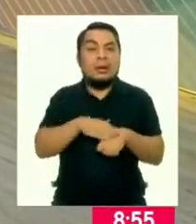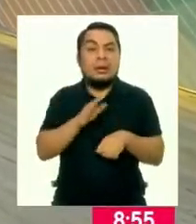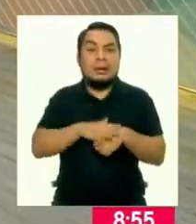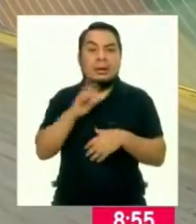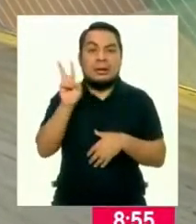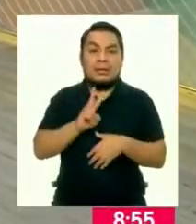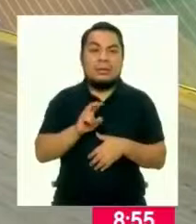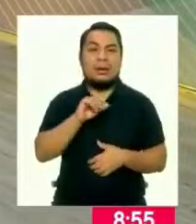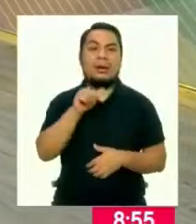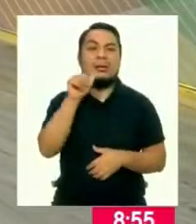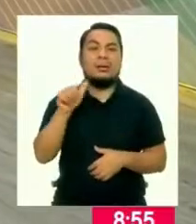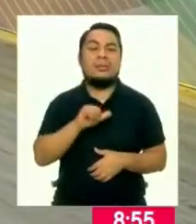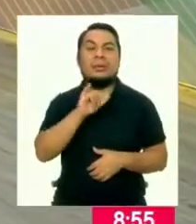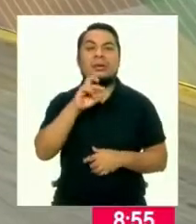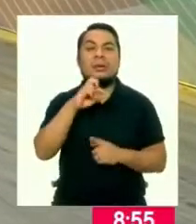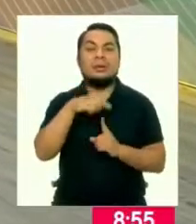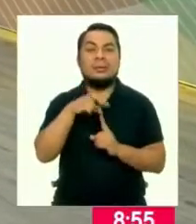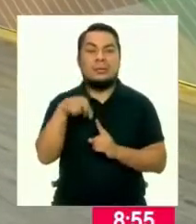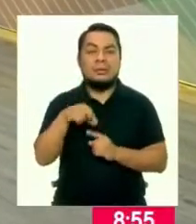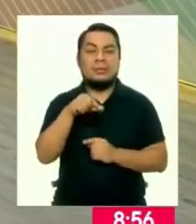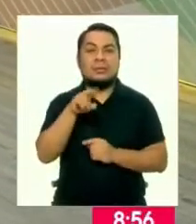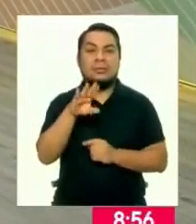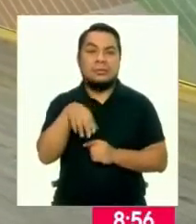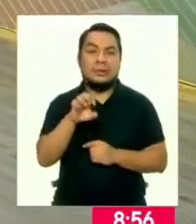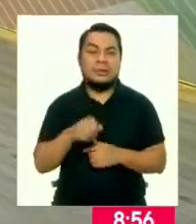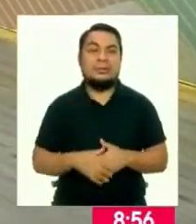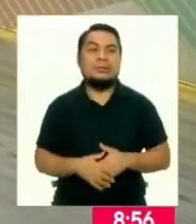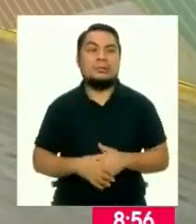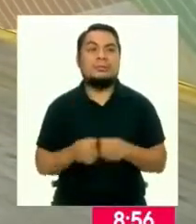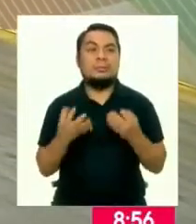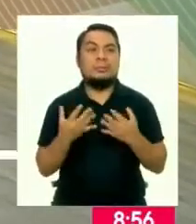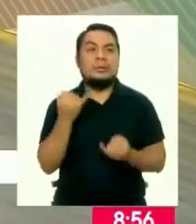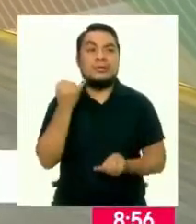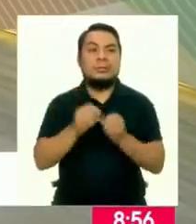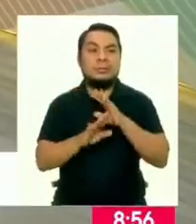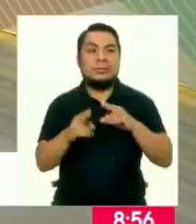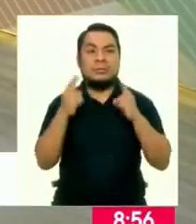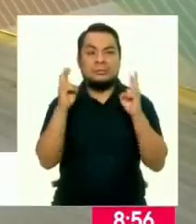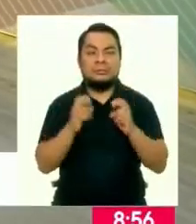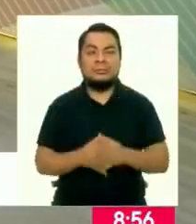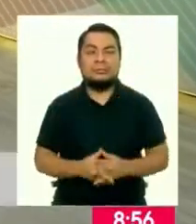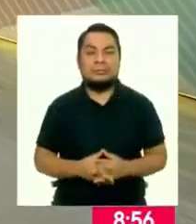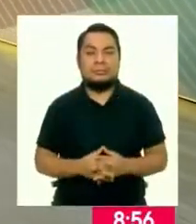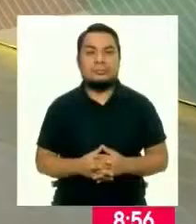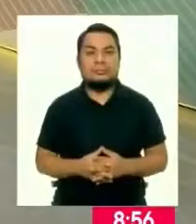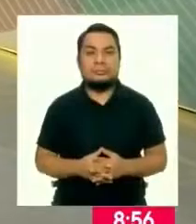.irrtp.gov.pe. Bien, hasta aquí nuestro segmento.